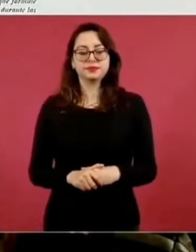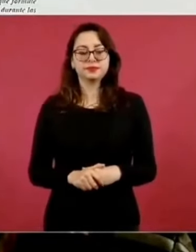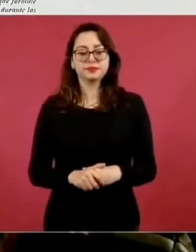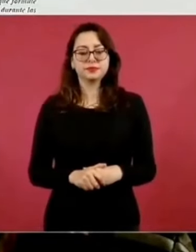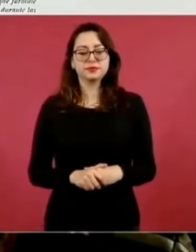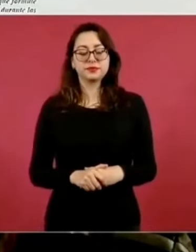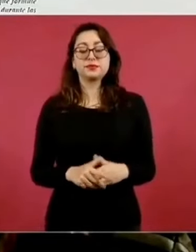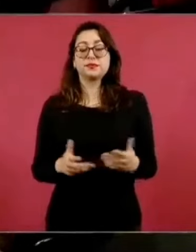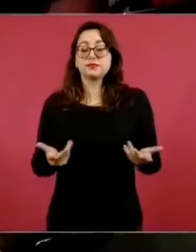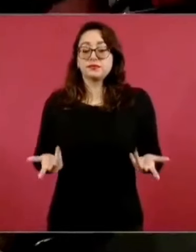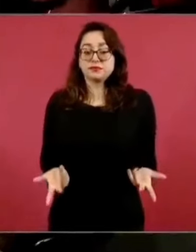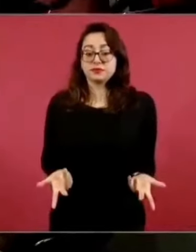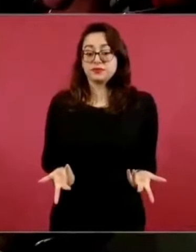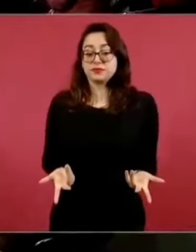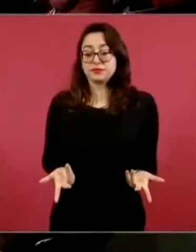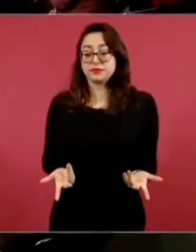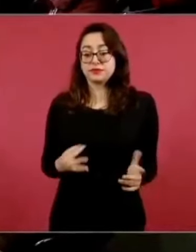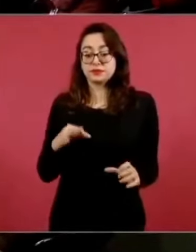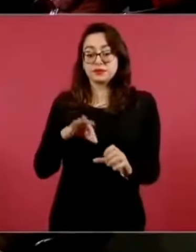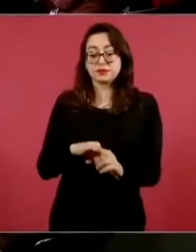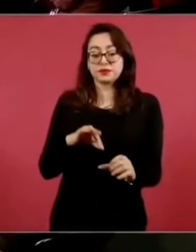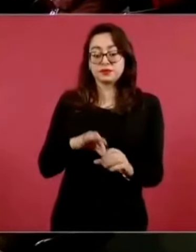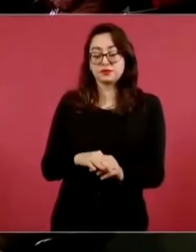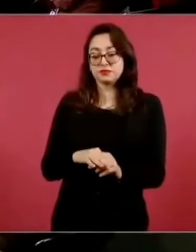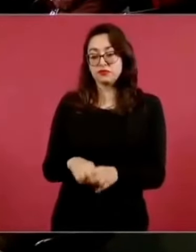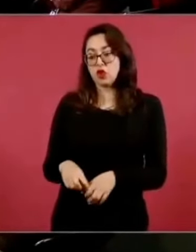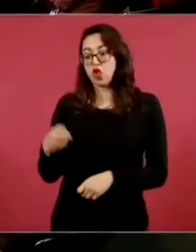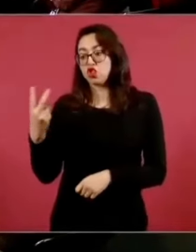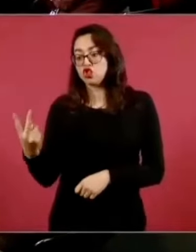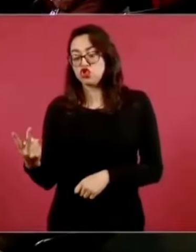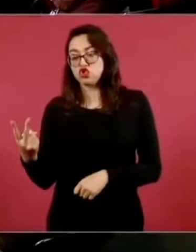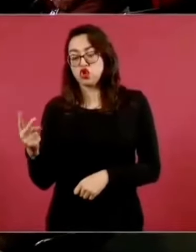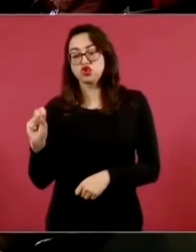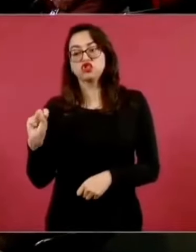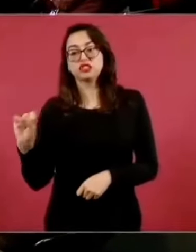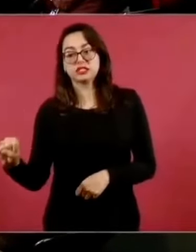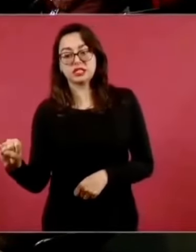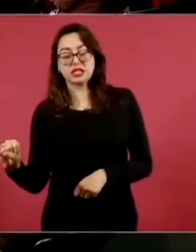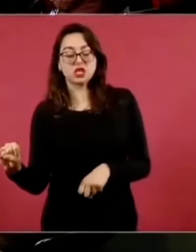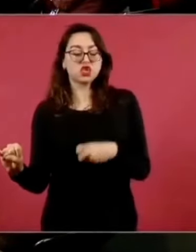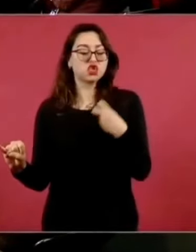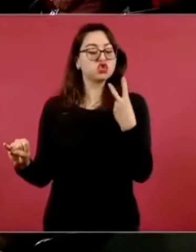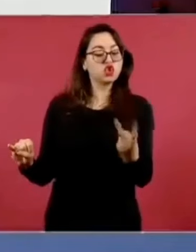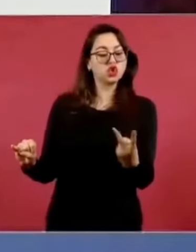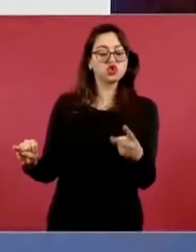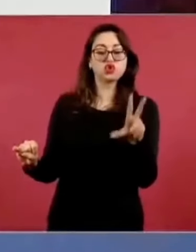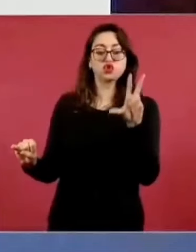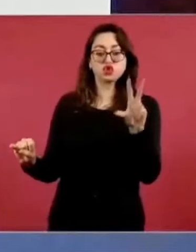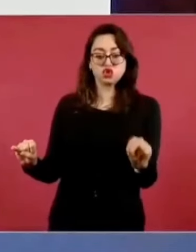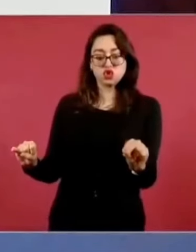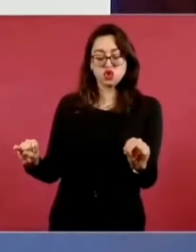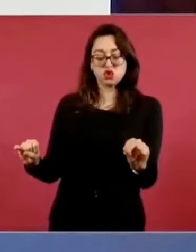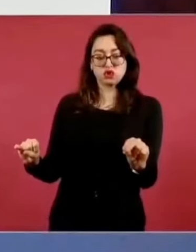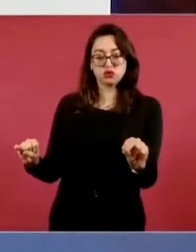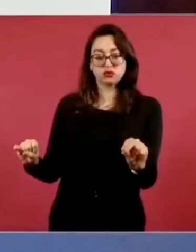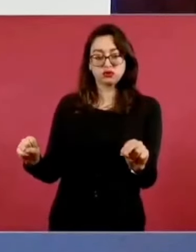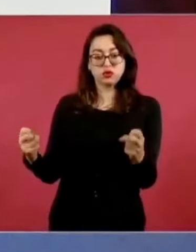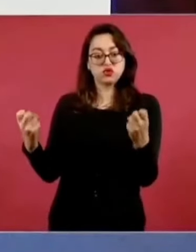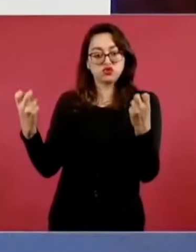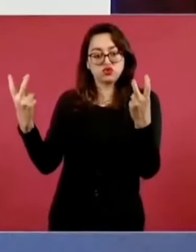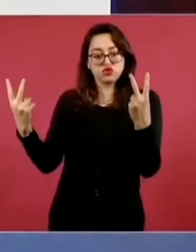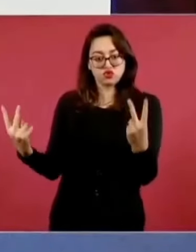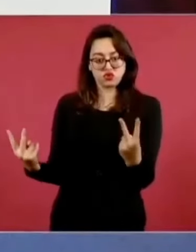Entonces, la votación terminó en un empate de dos votos a favor y dos votos en contra del